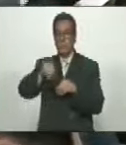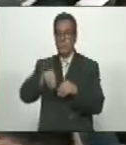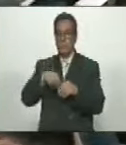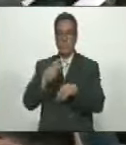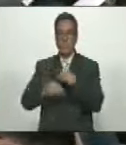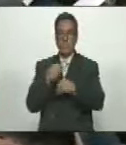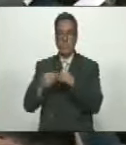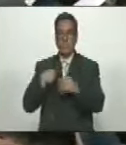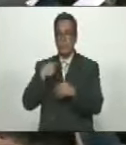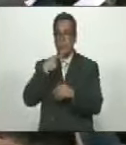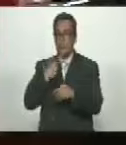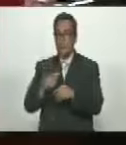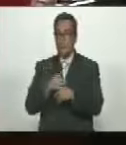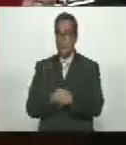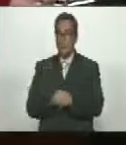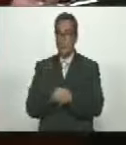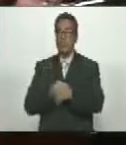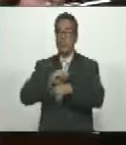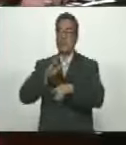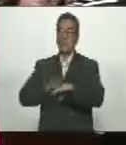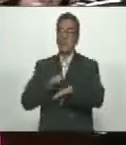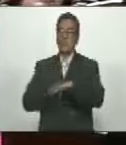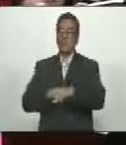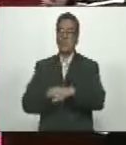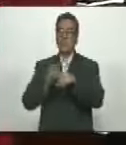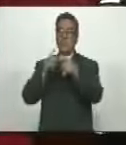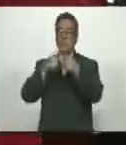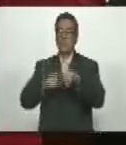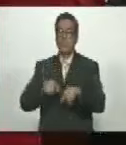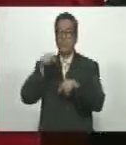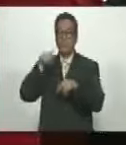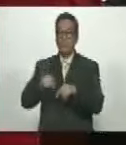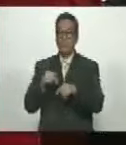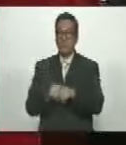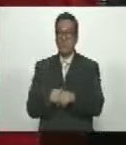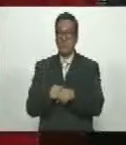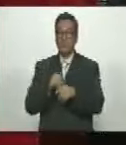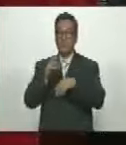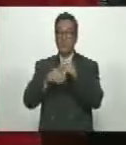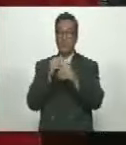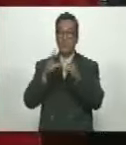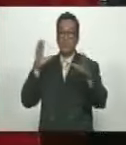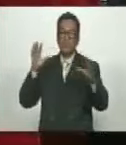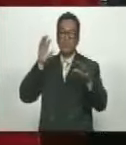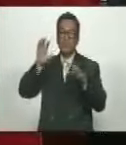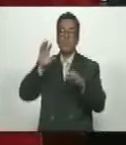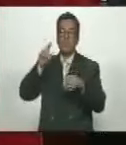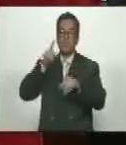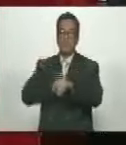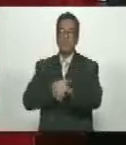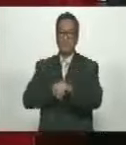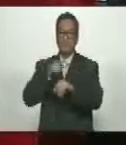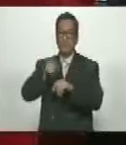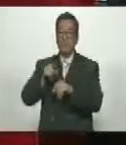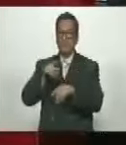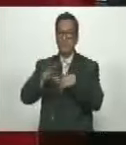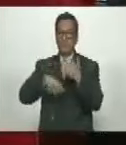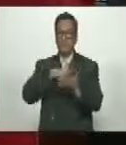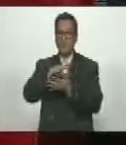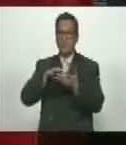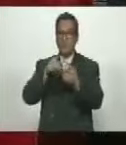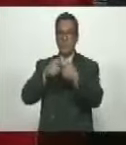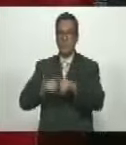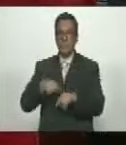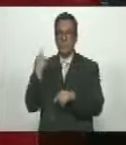dejar así y decir y decir después qué va a ser el presupuesto aquí para resolver ese país esta situación ¿acaso sea un problema del